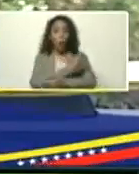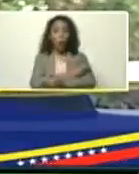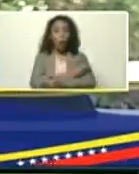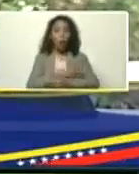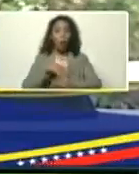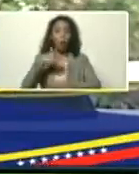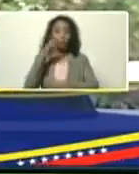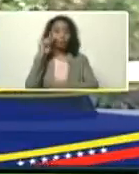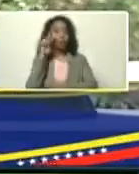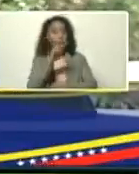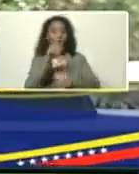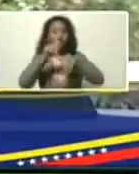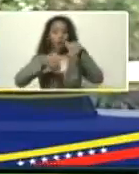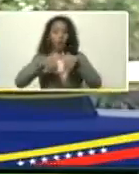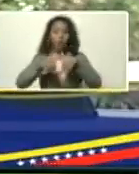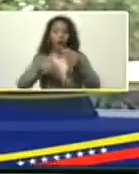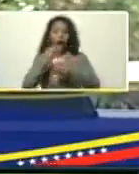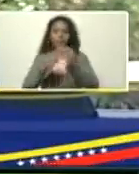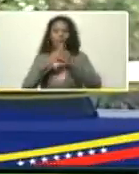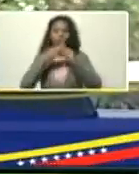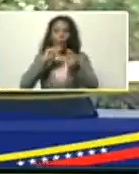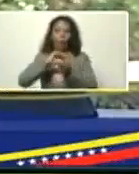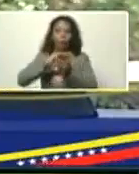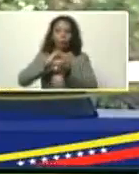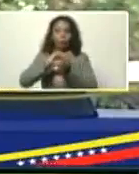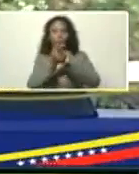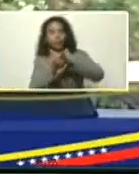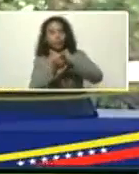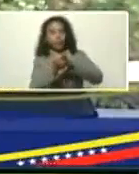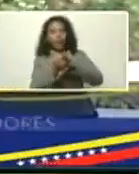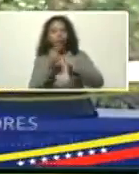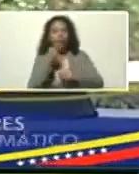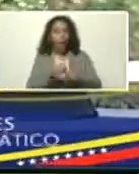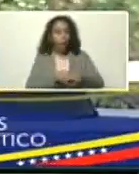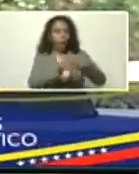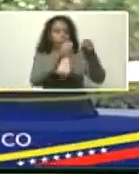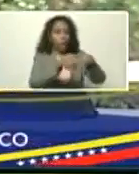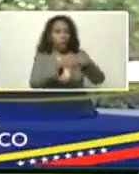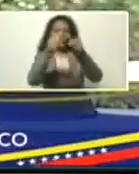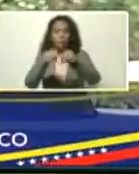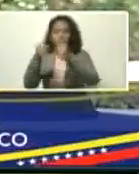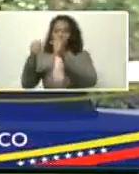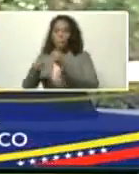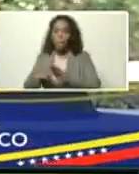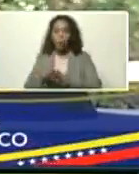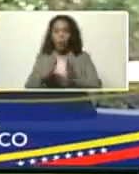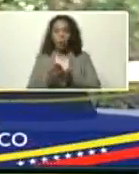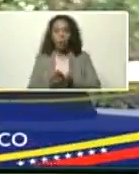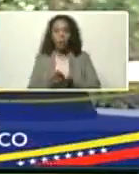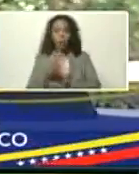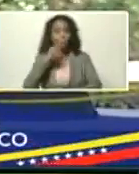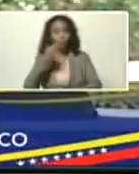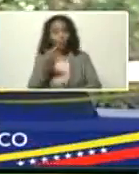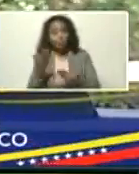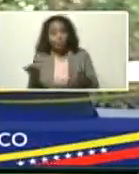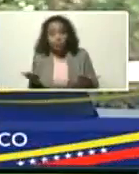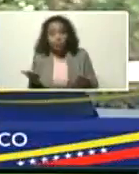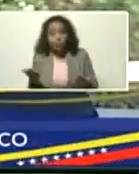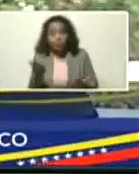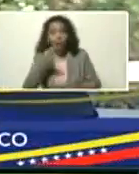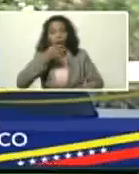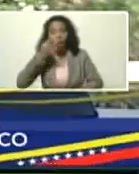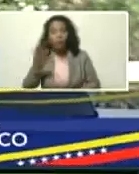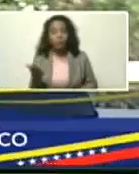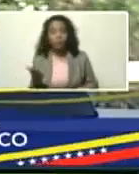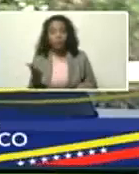cuando consiguen los votos, hacen todo lo contrario, y siguen destruyendo el planeta, es la verdad, es la